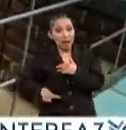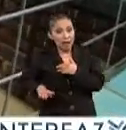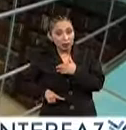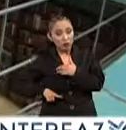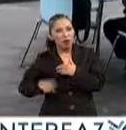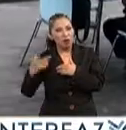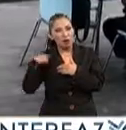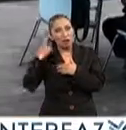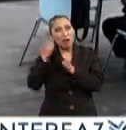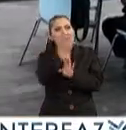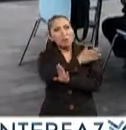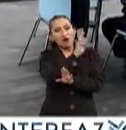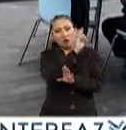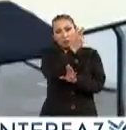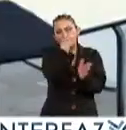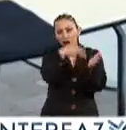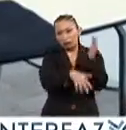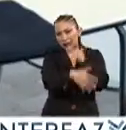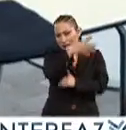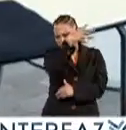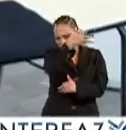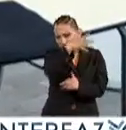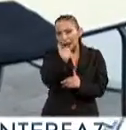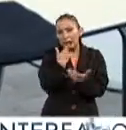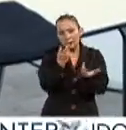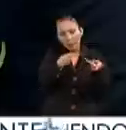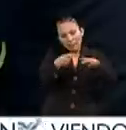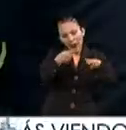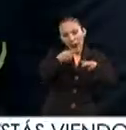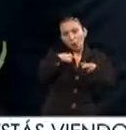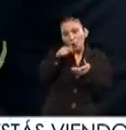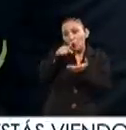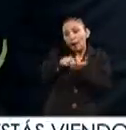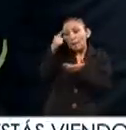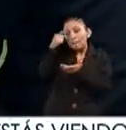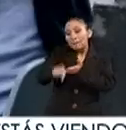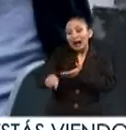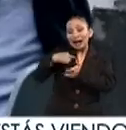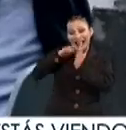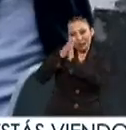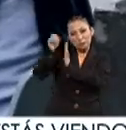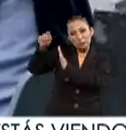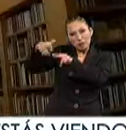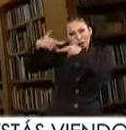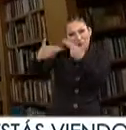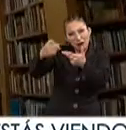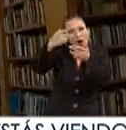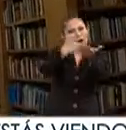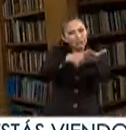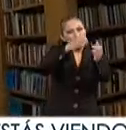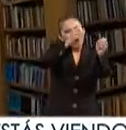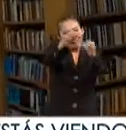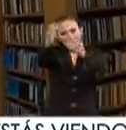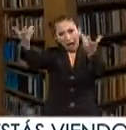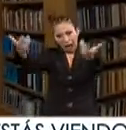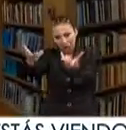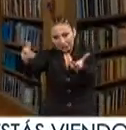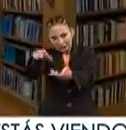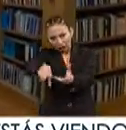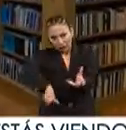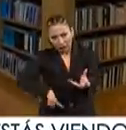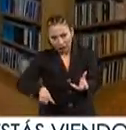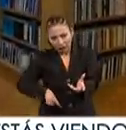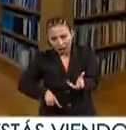república desde noviembre del 2015 diseñó un medio para que las publicaciones de las dependencias y entidades de la